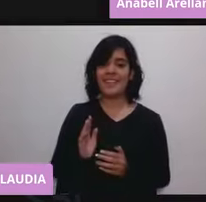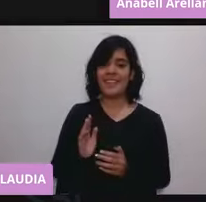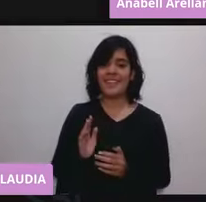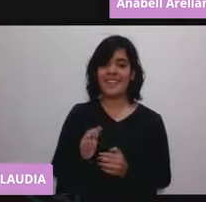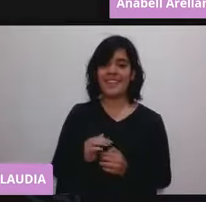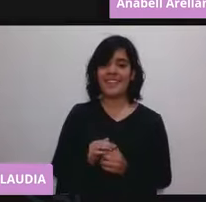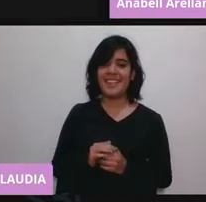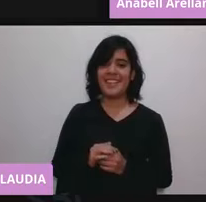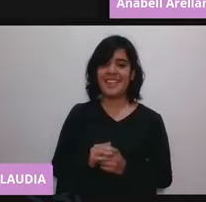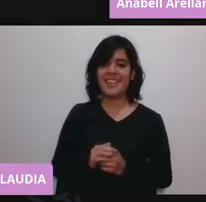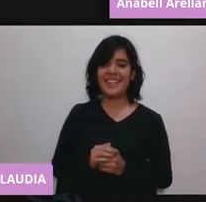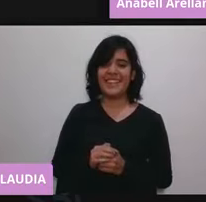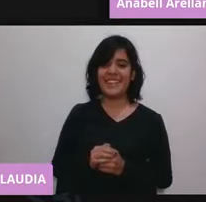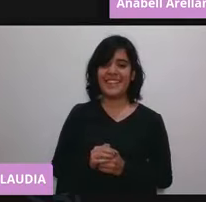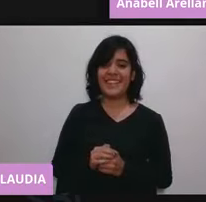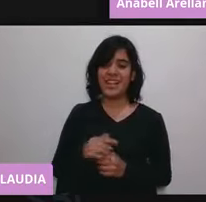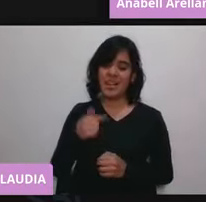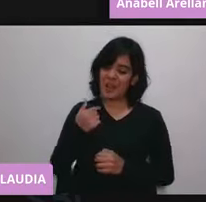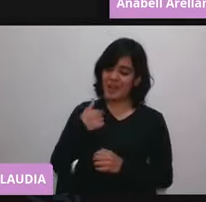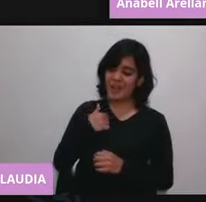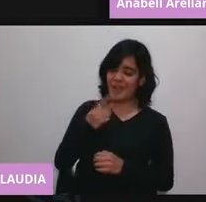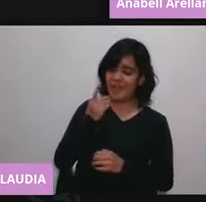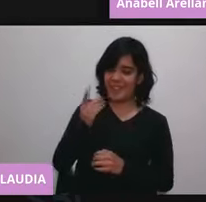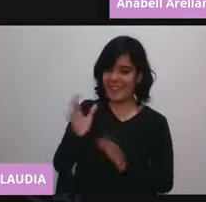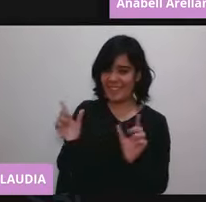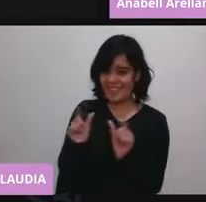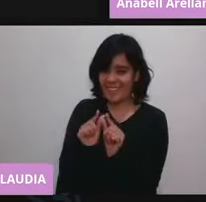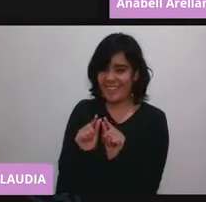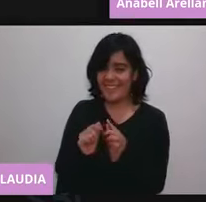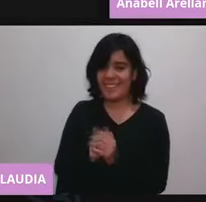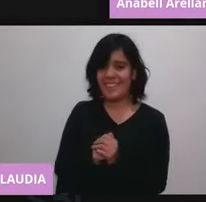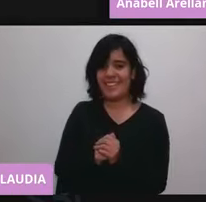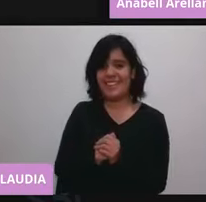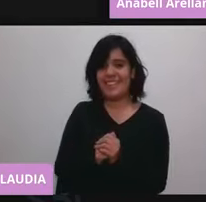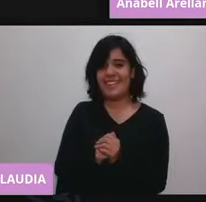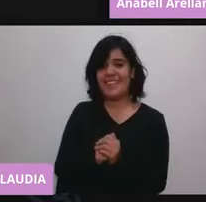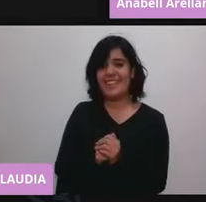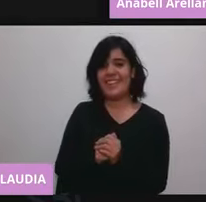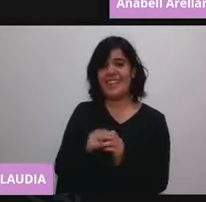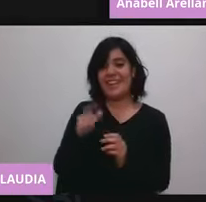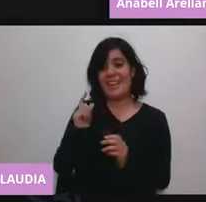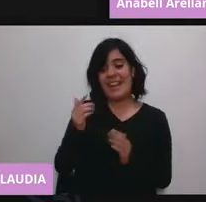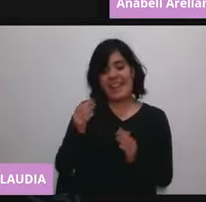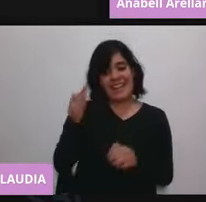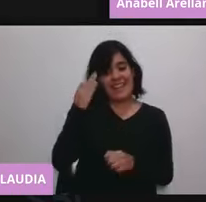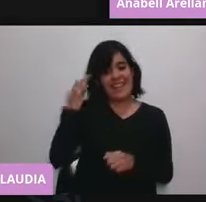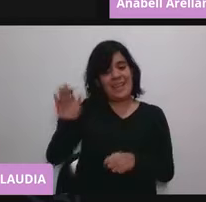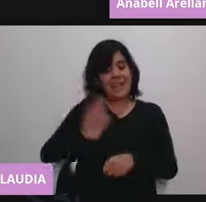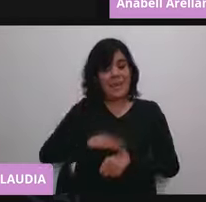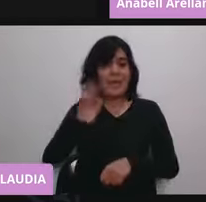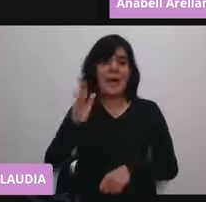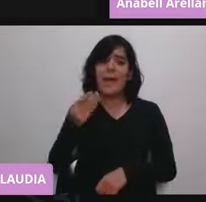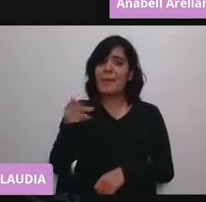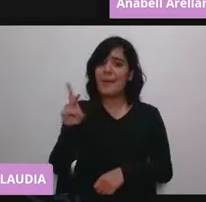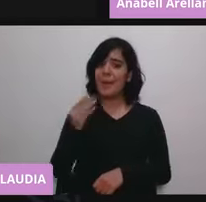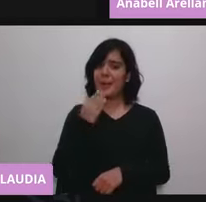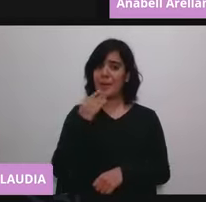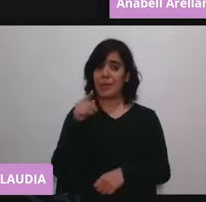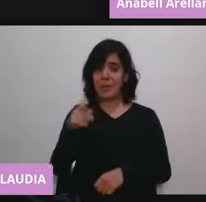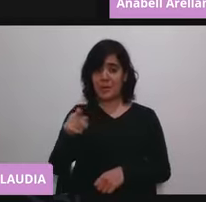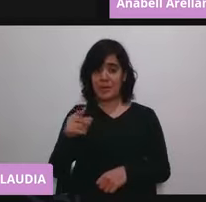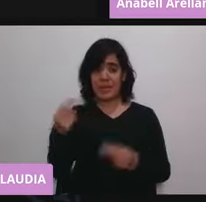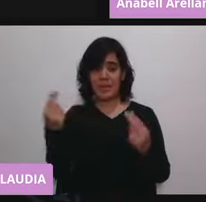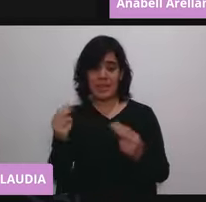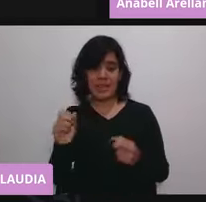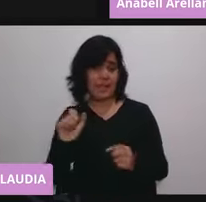Bueno, el comentario es que hubiera sido mejor un poquito más de tiempo, pero está bien así. Cuando ustedes necesiten